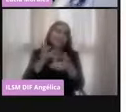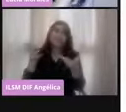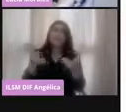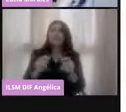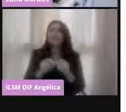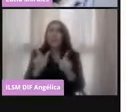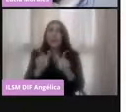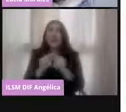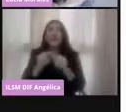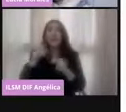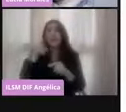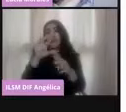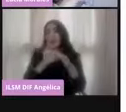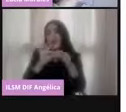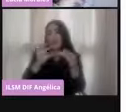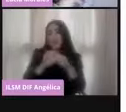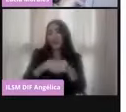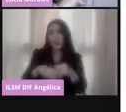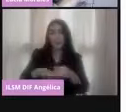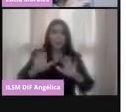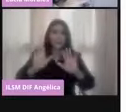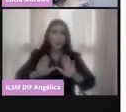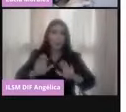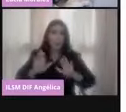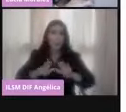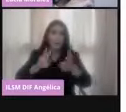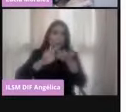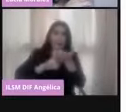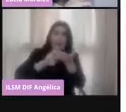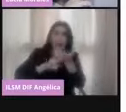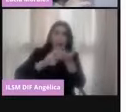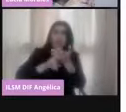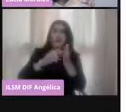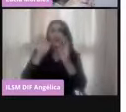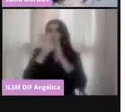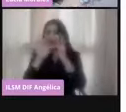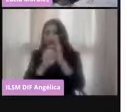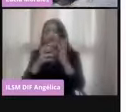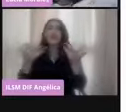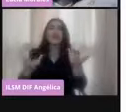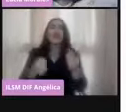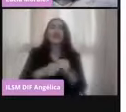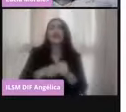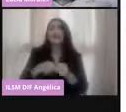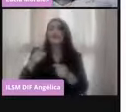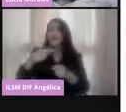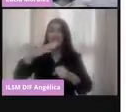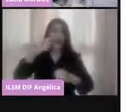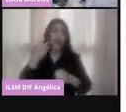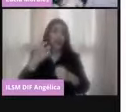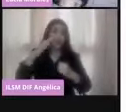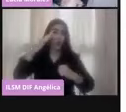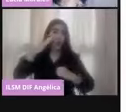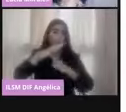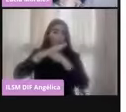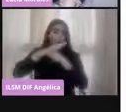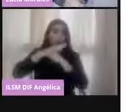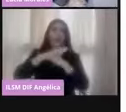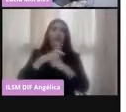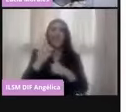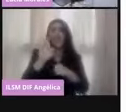valores son valores éticos y políticos que fundamentan la democracia y que en